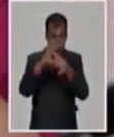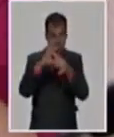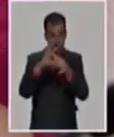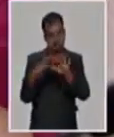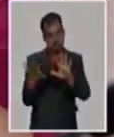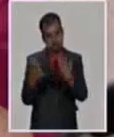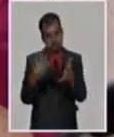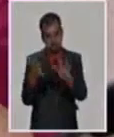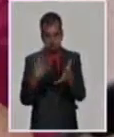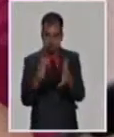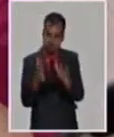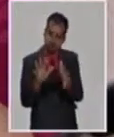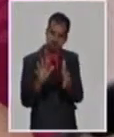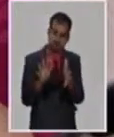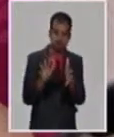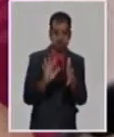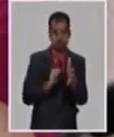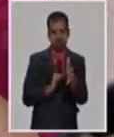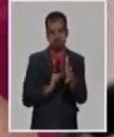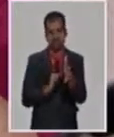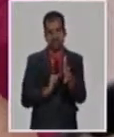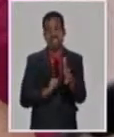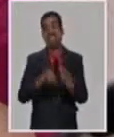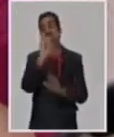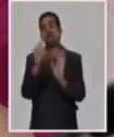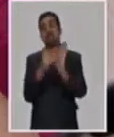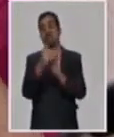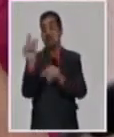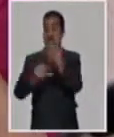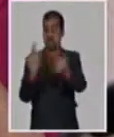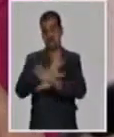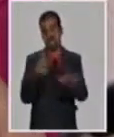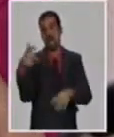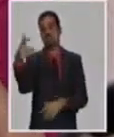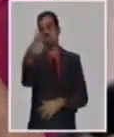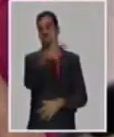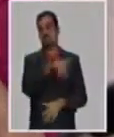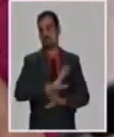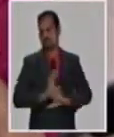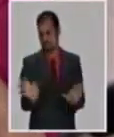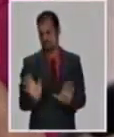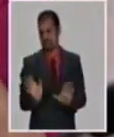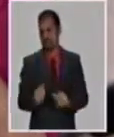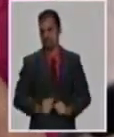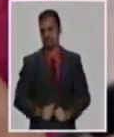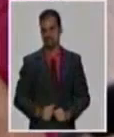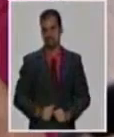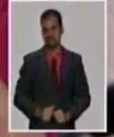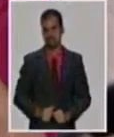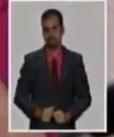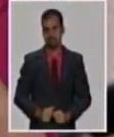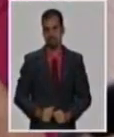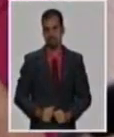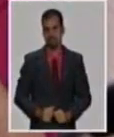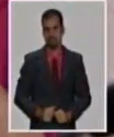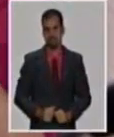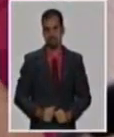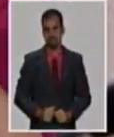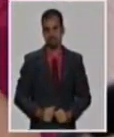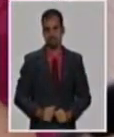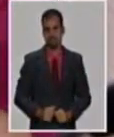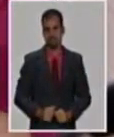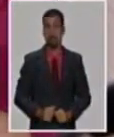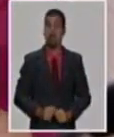prácticamente de 6 millones de personas. Ya estaríamos hablando. Y así, entonces, seguiría nuestra